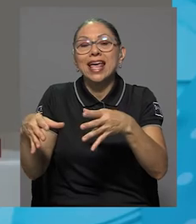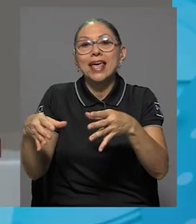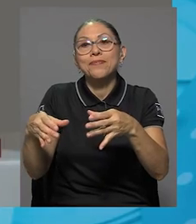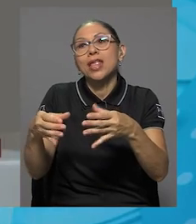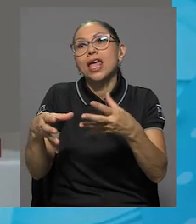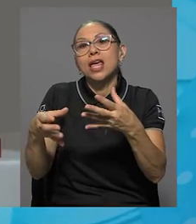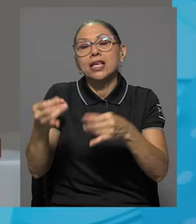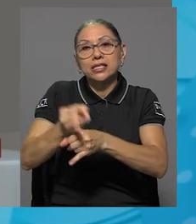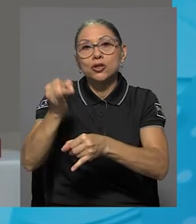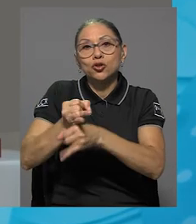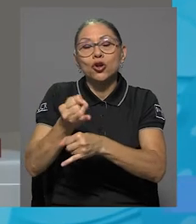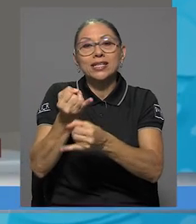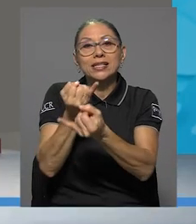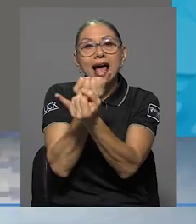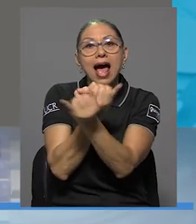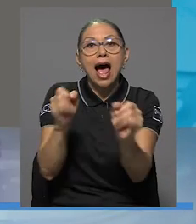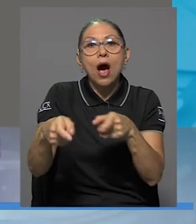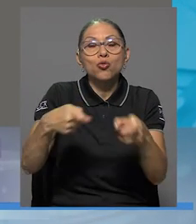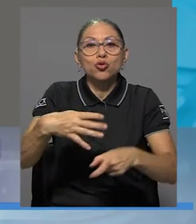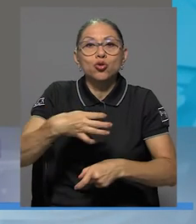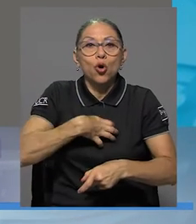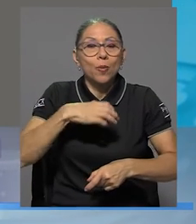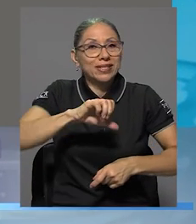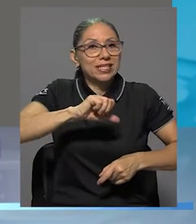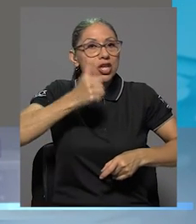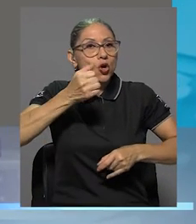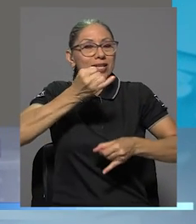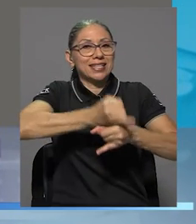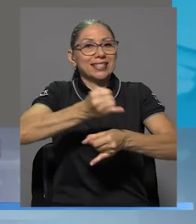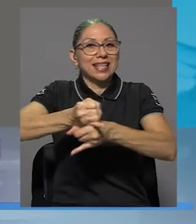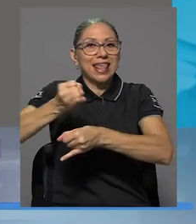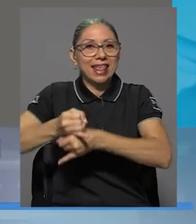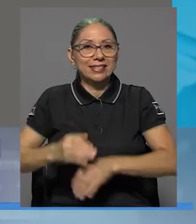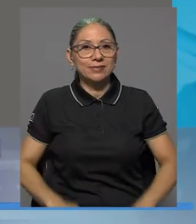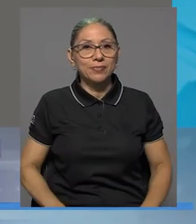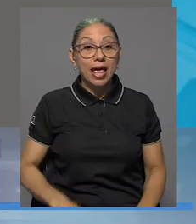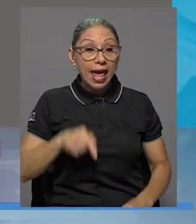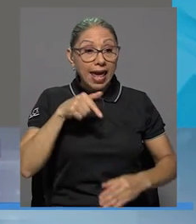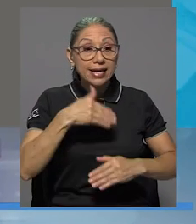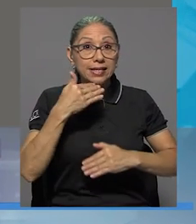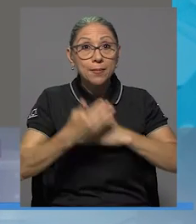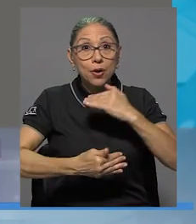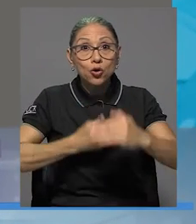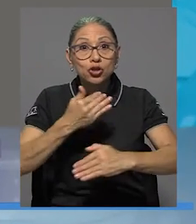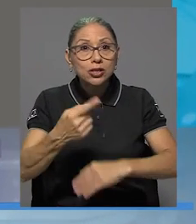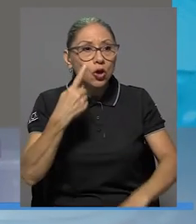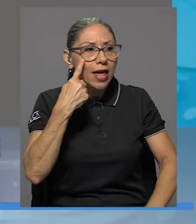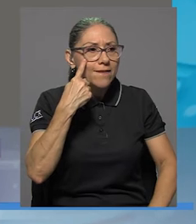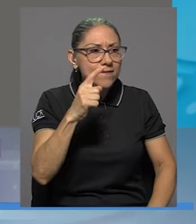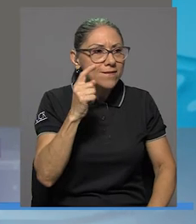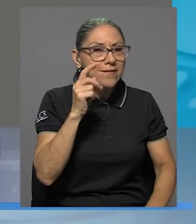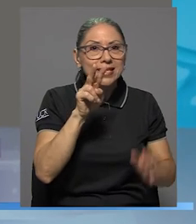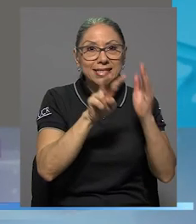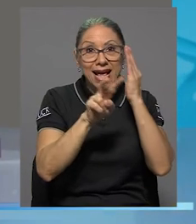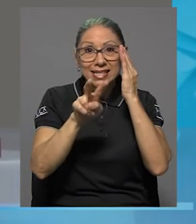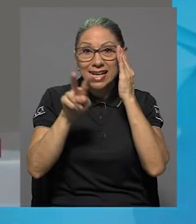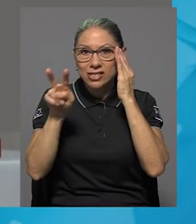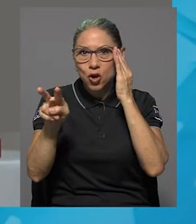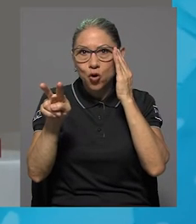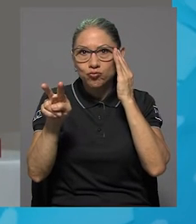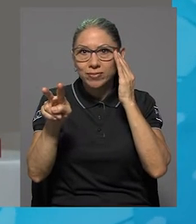Este proceso de fiscalización que le compete al Consejo Nacional de Personas con